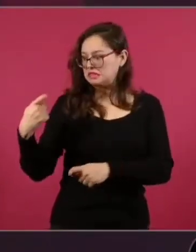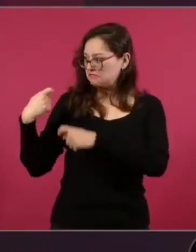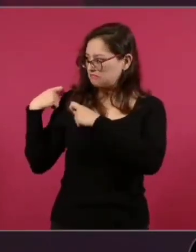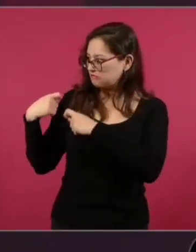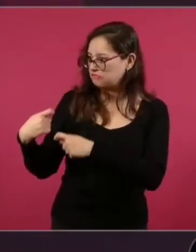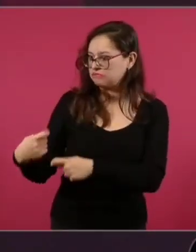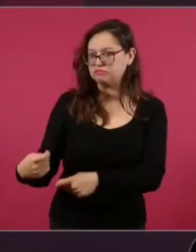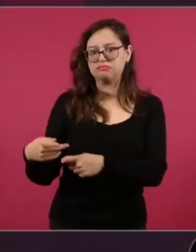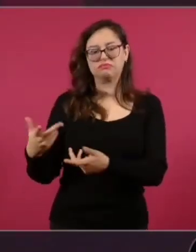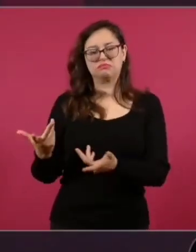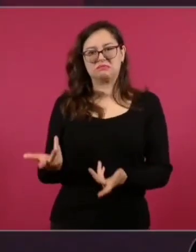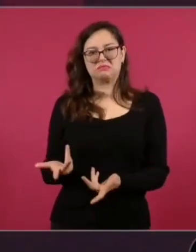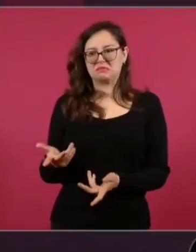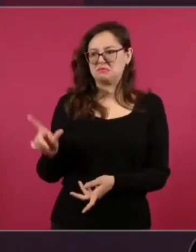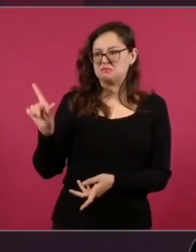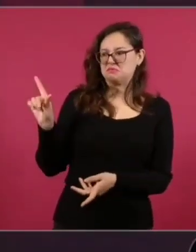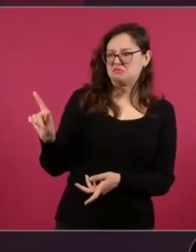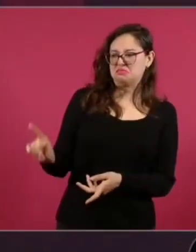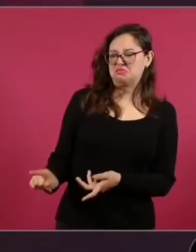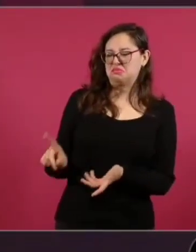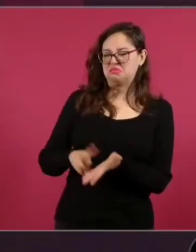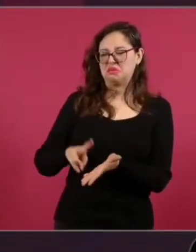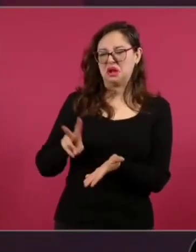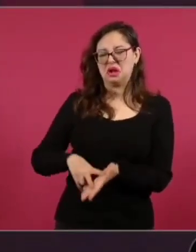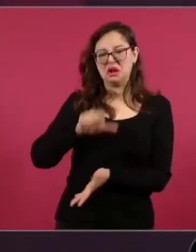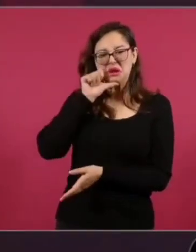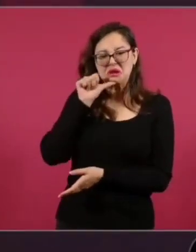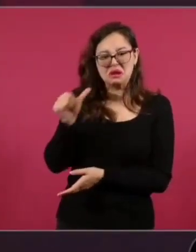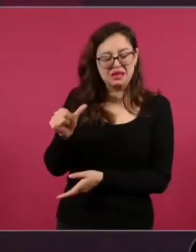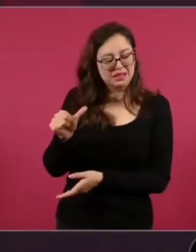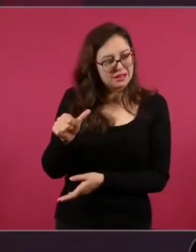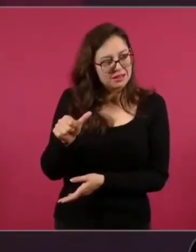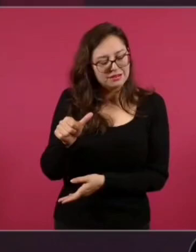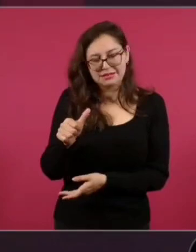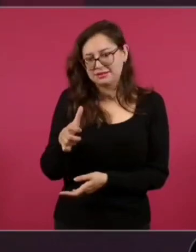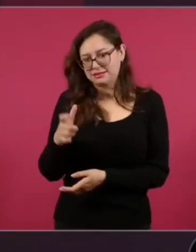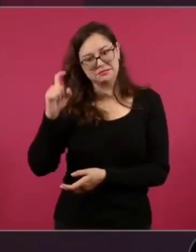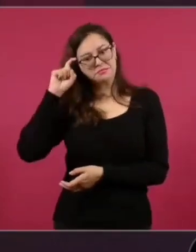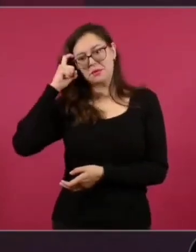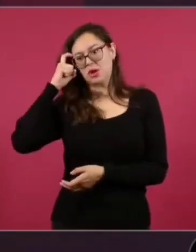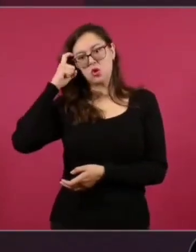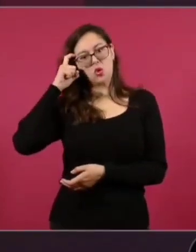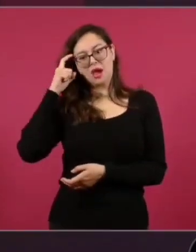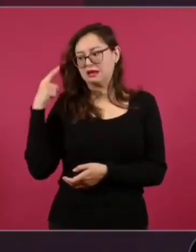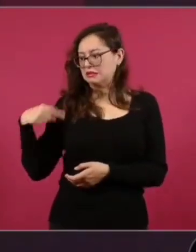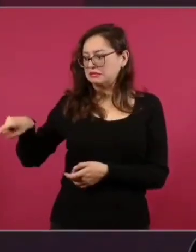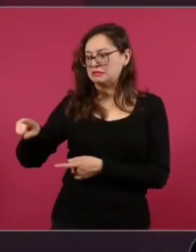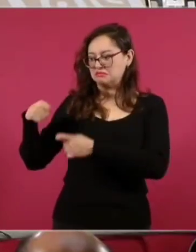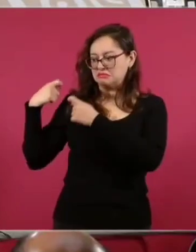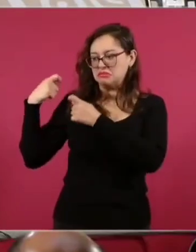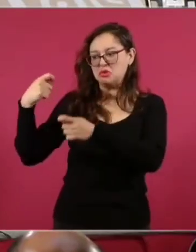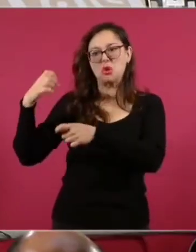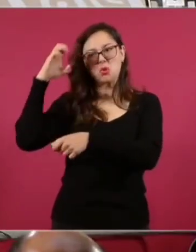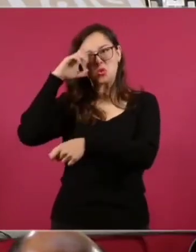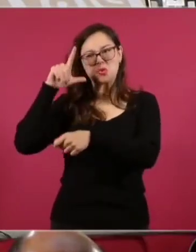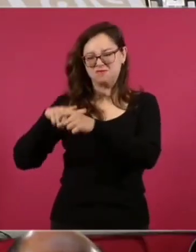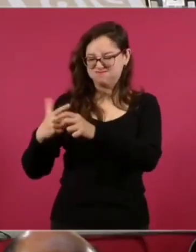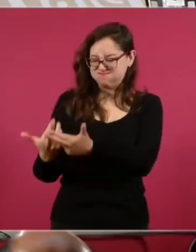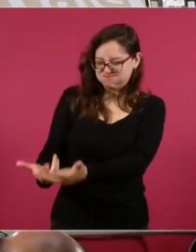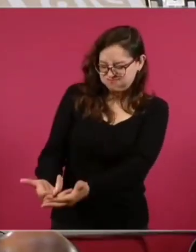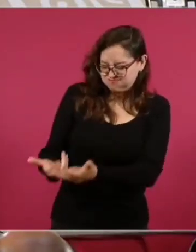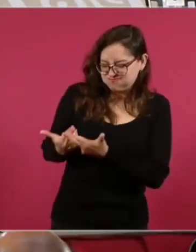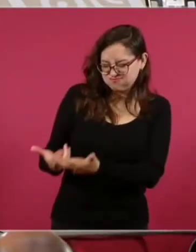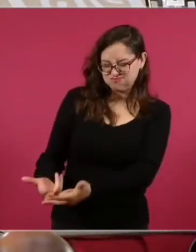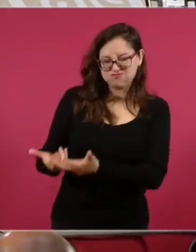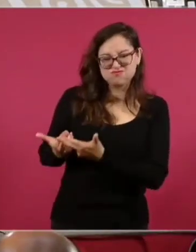el valor de las grandes civilizaciones que florecieron en México antes, muchísimo antes